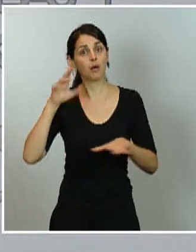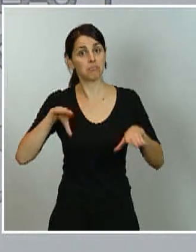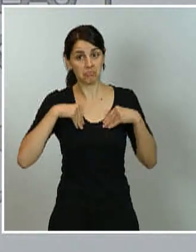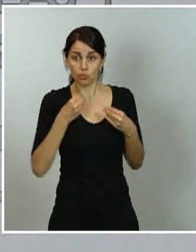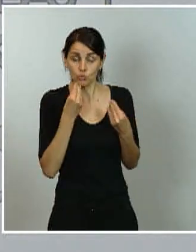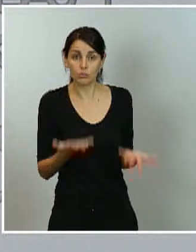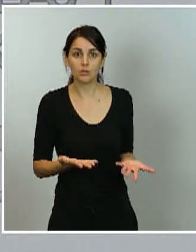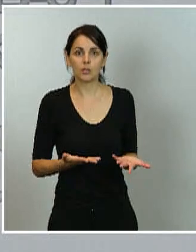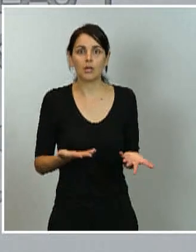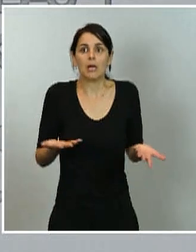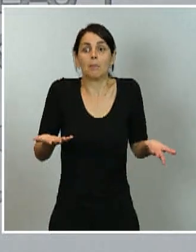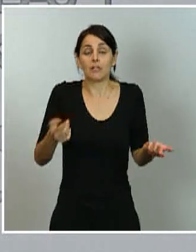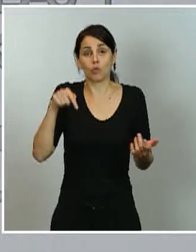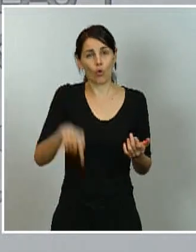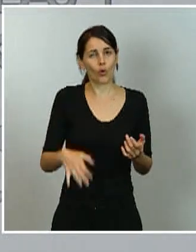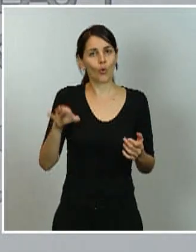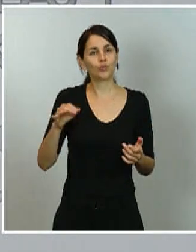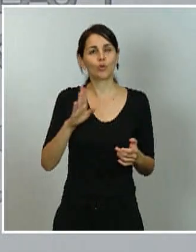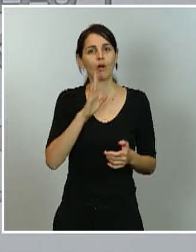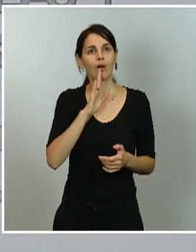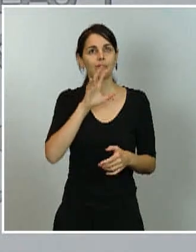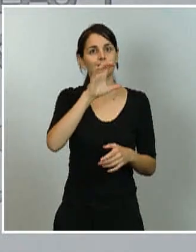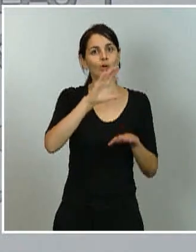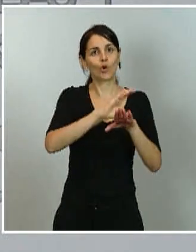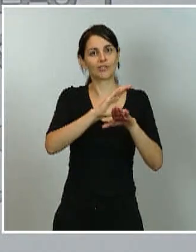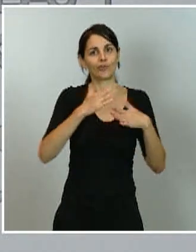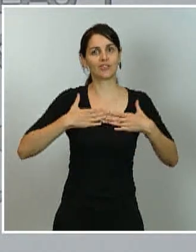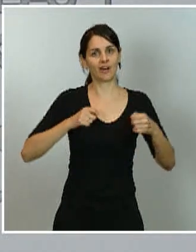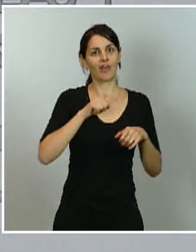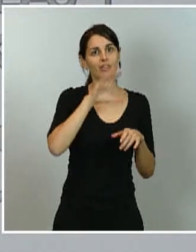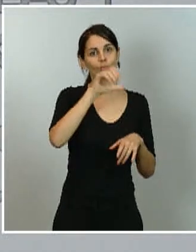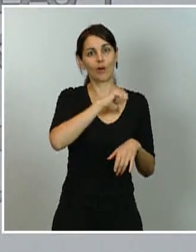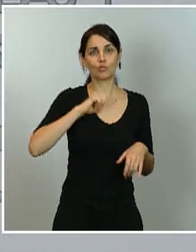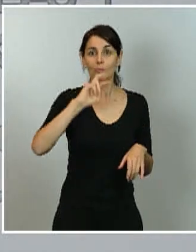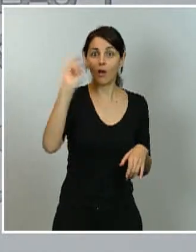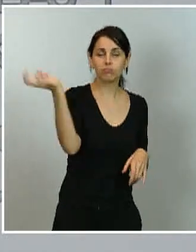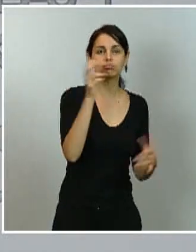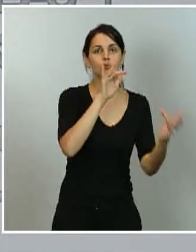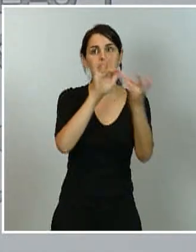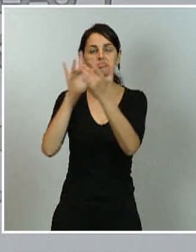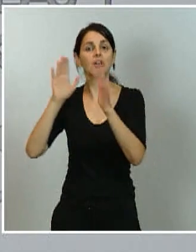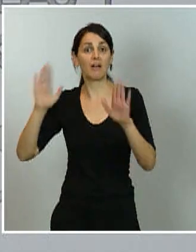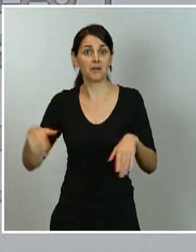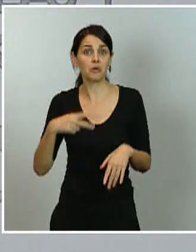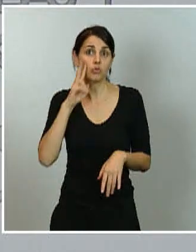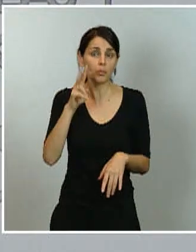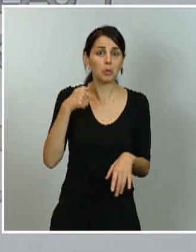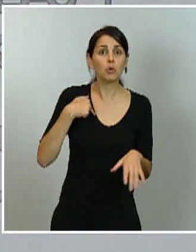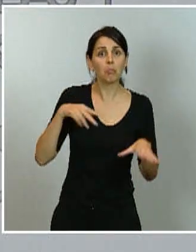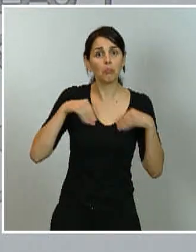ambiente propicio. No quiero anticipar, por respeto obvio, al conjunto del plenario